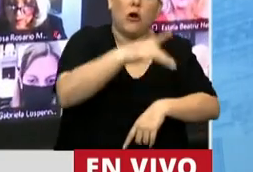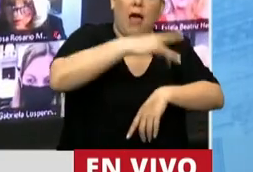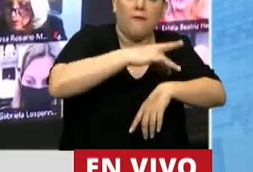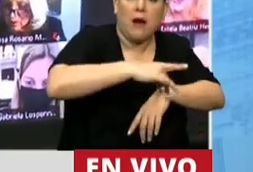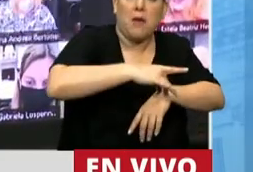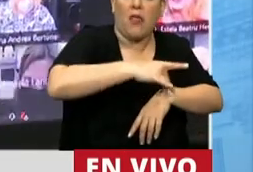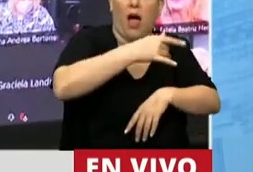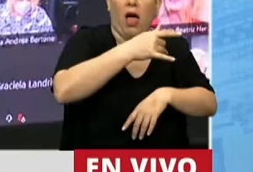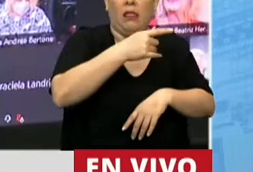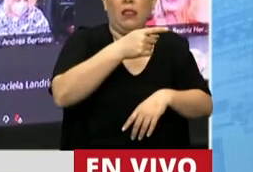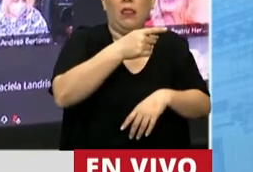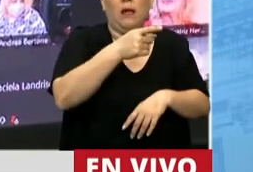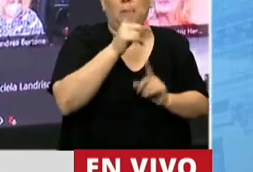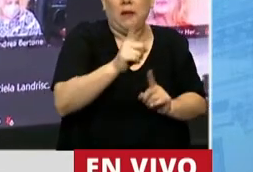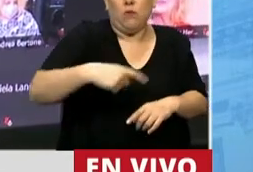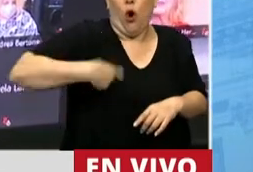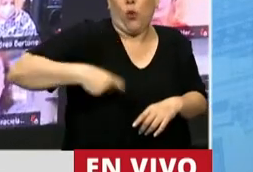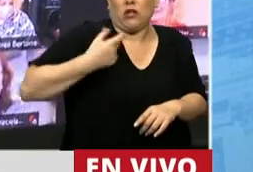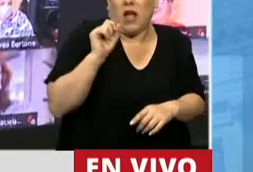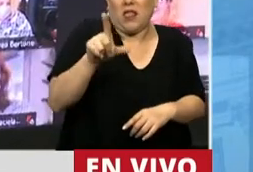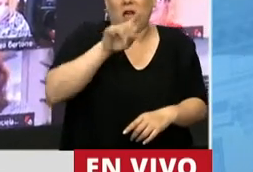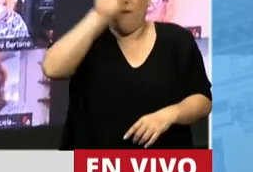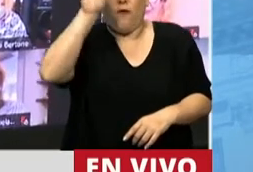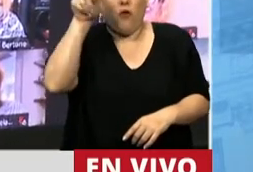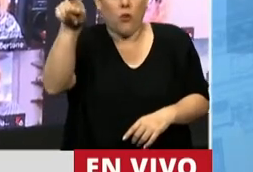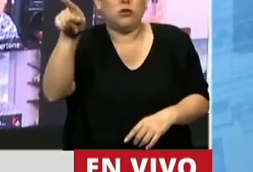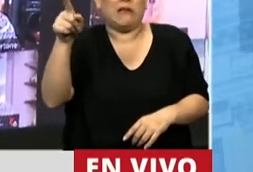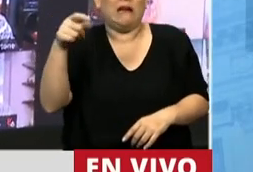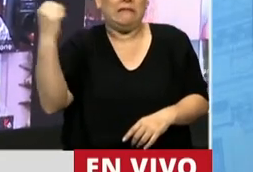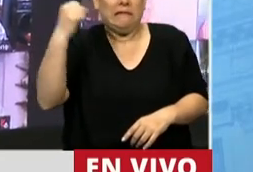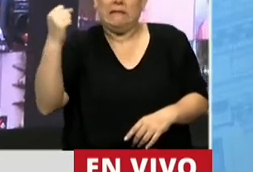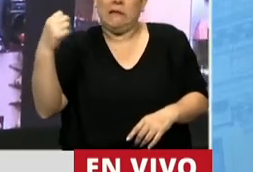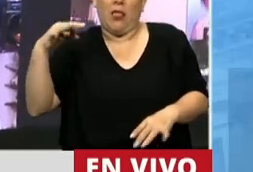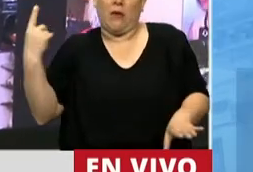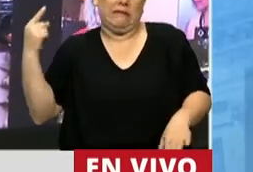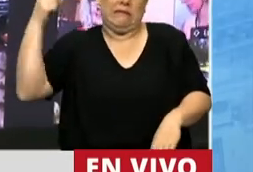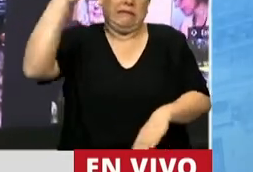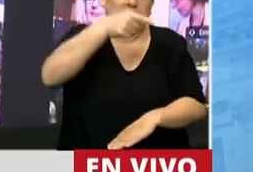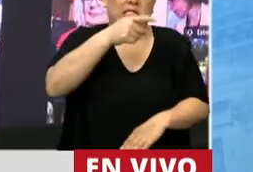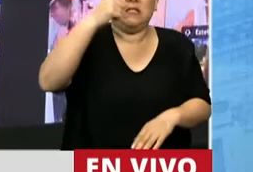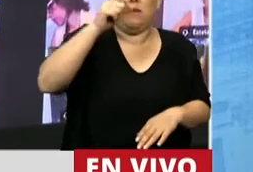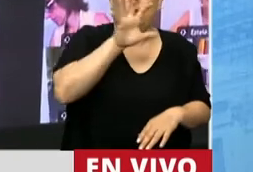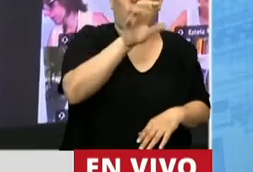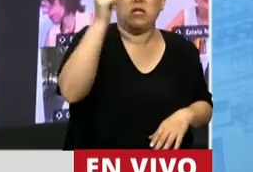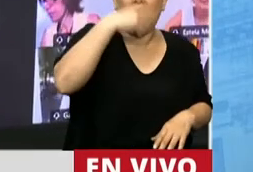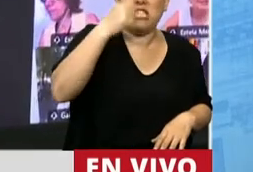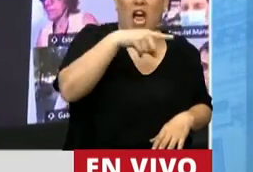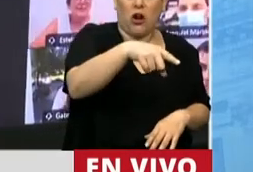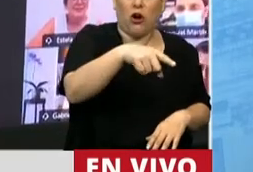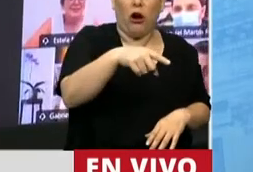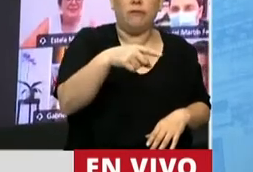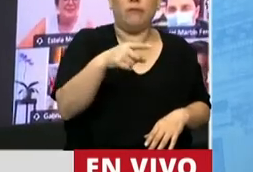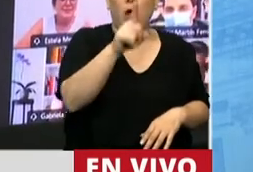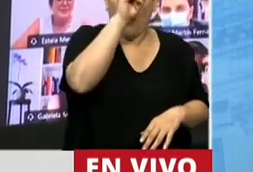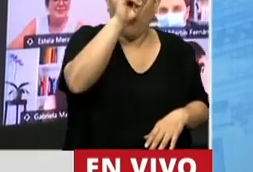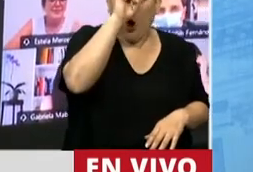obra social de Formosa se fue a hacer un tratamiento en Chaco antes del 20 de marzo. Murió en soledad